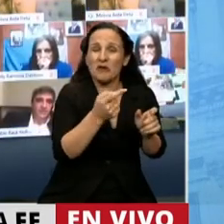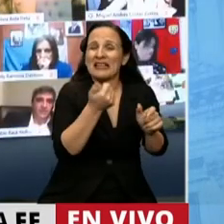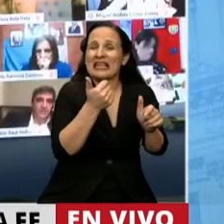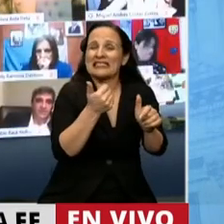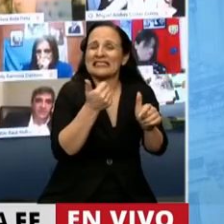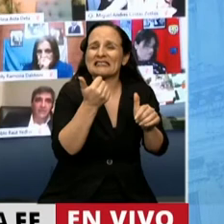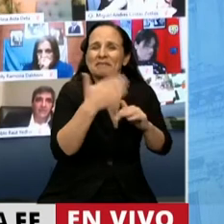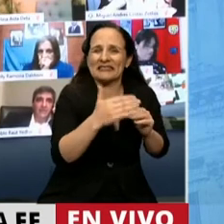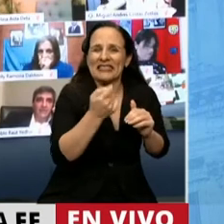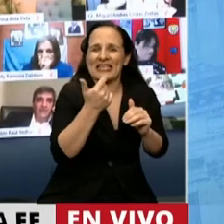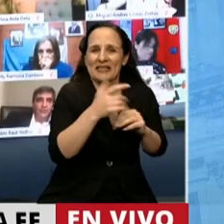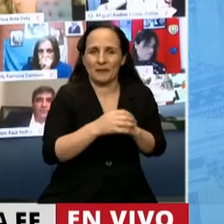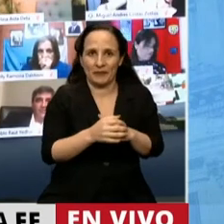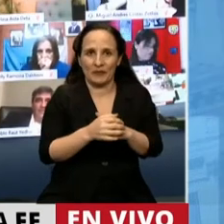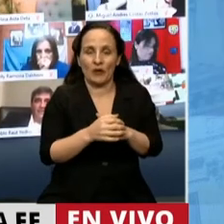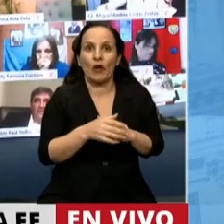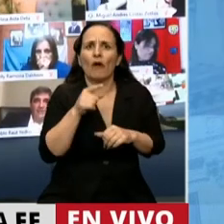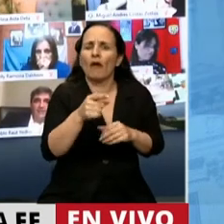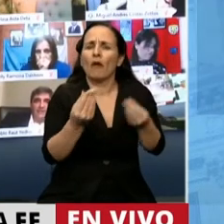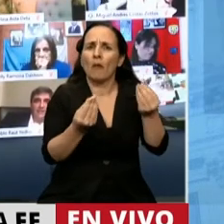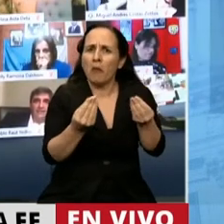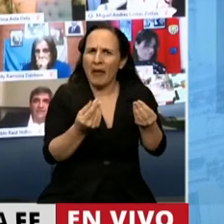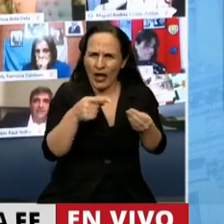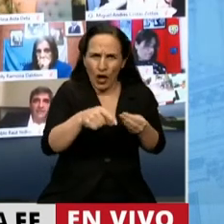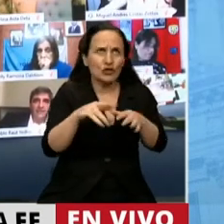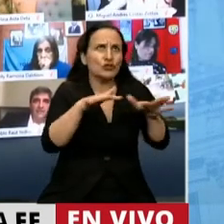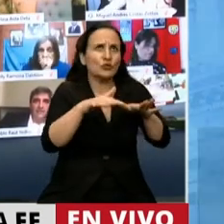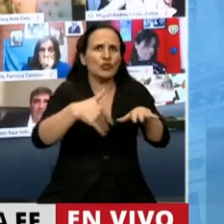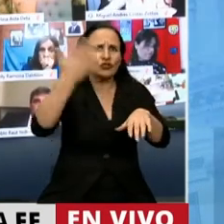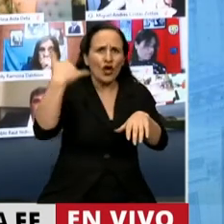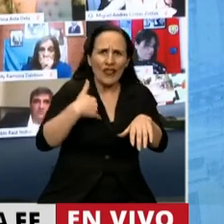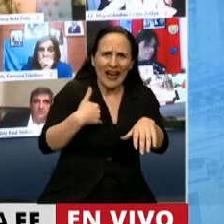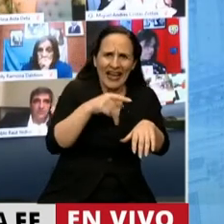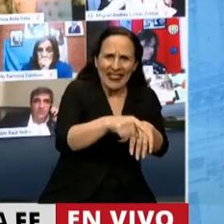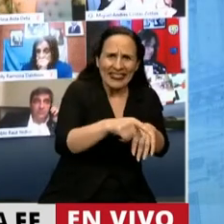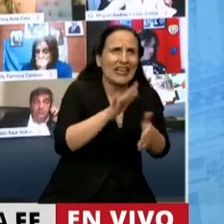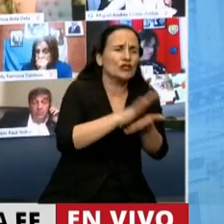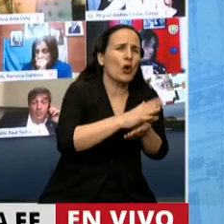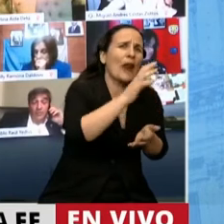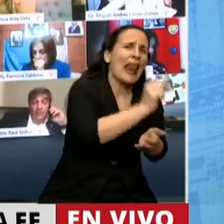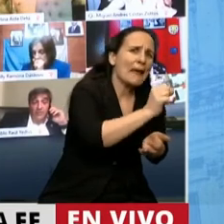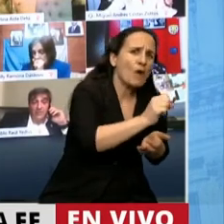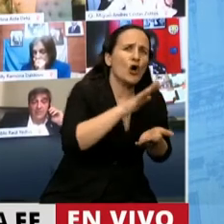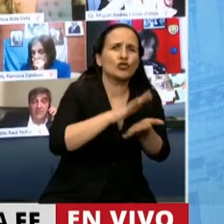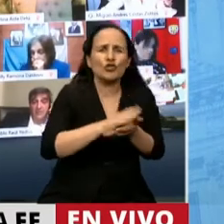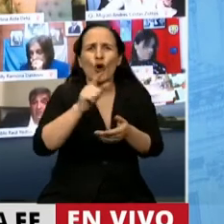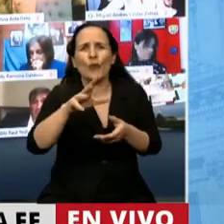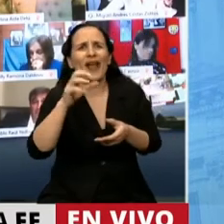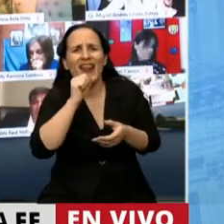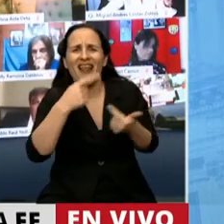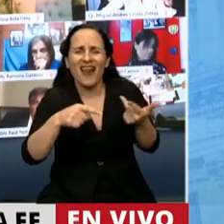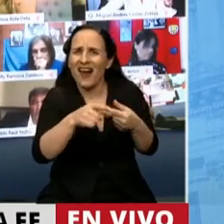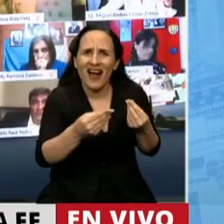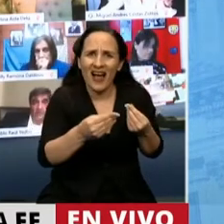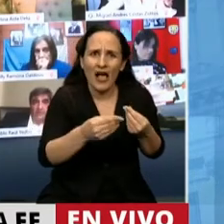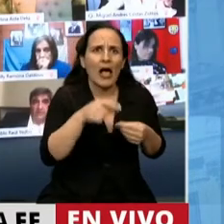por muy poco. ¿Pero dónde estaba el valor de la citricultura en la Argentina más la cadena del limón? En la intensidad